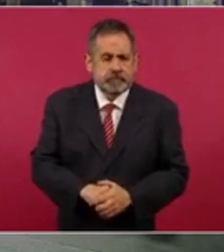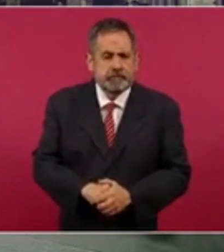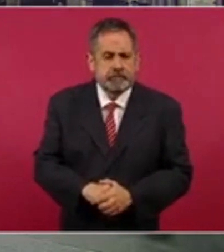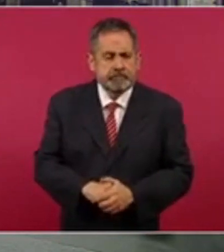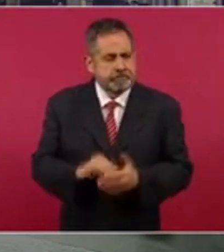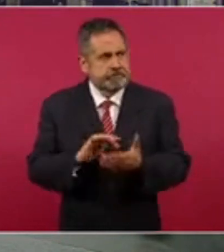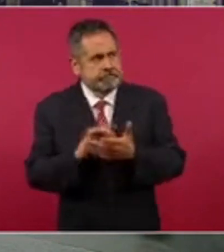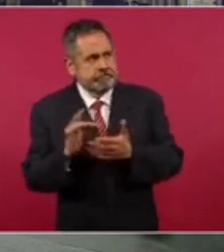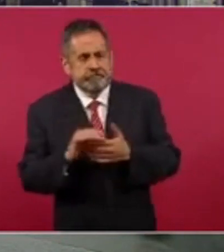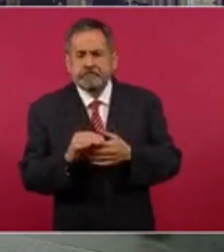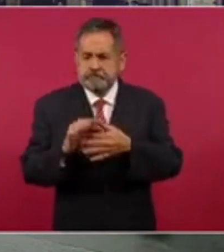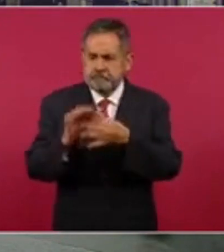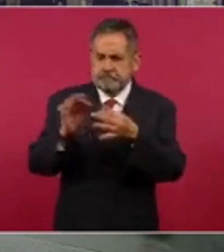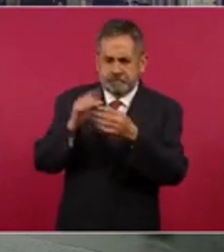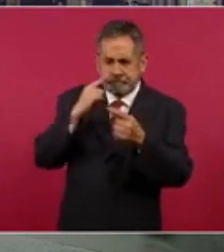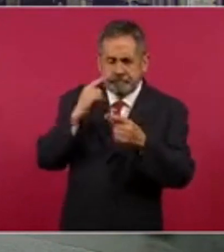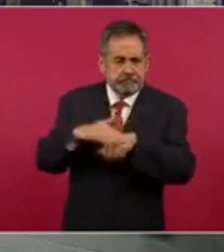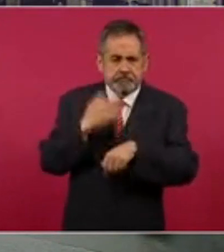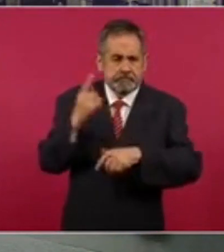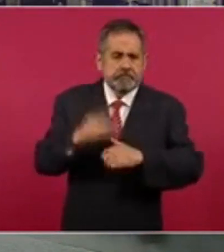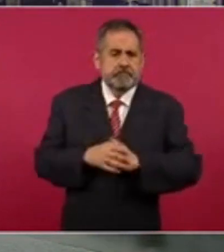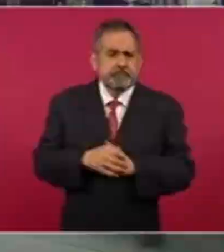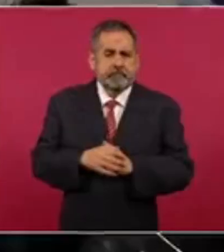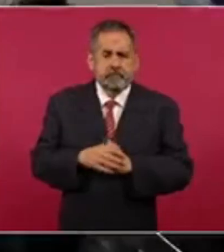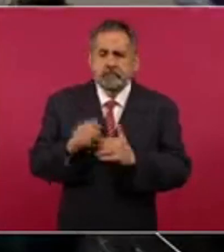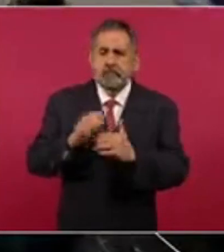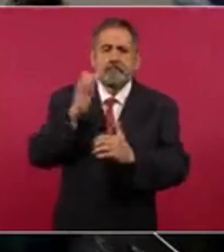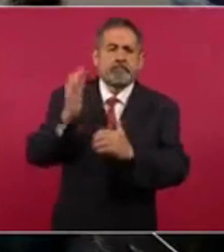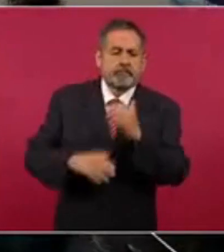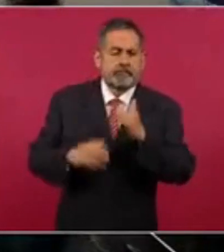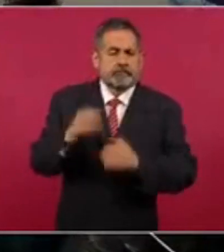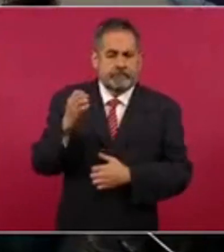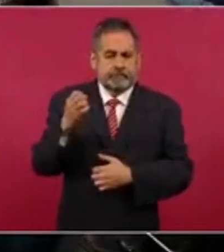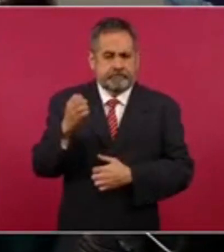qué se termina en enero?